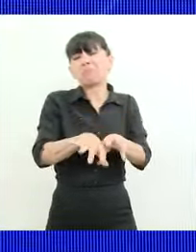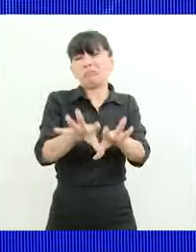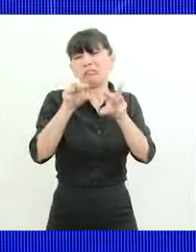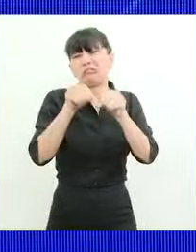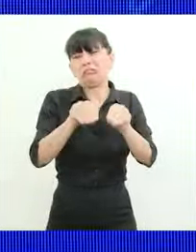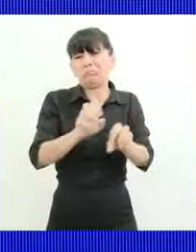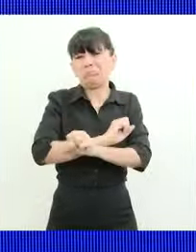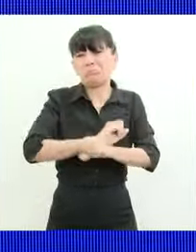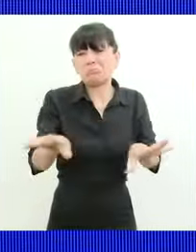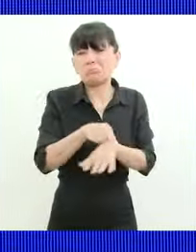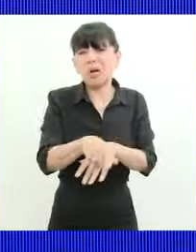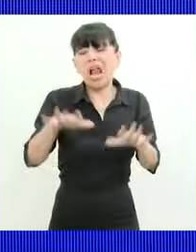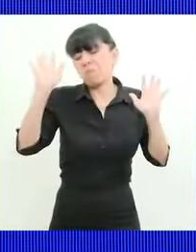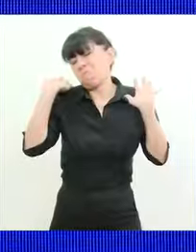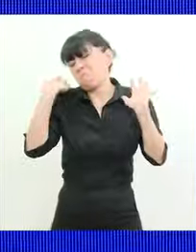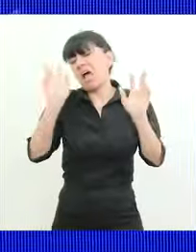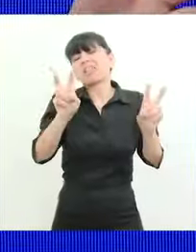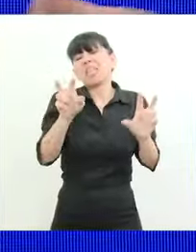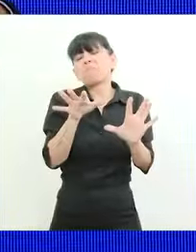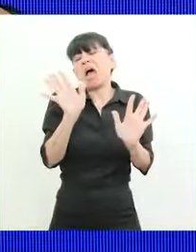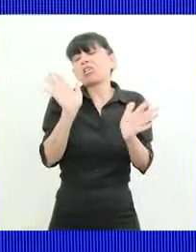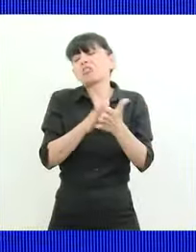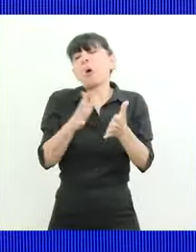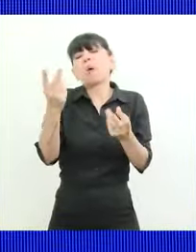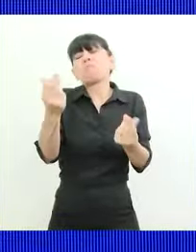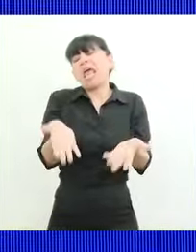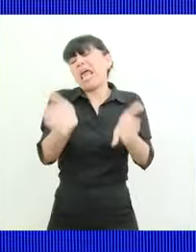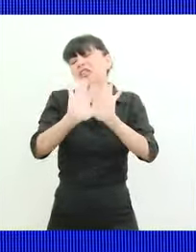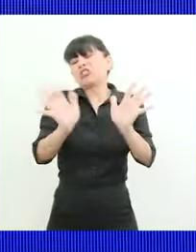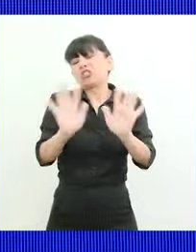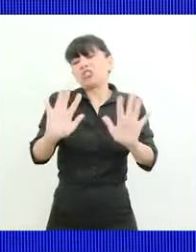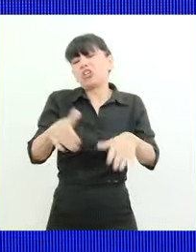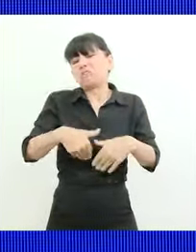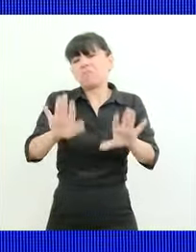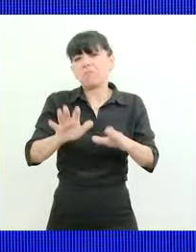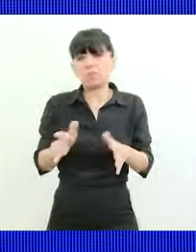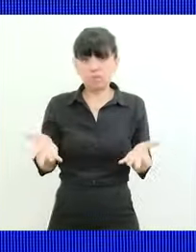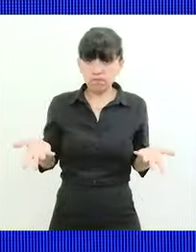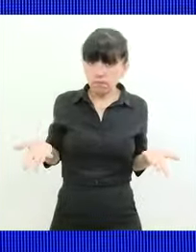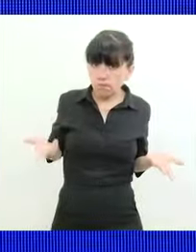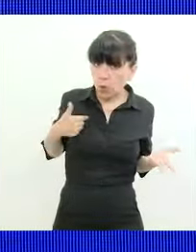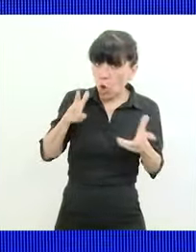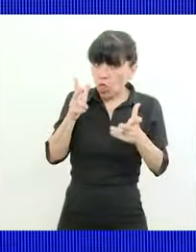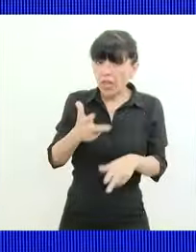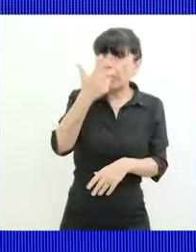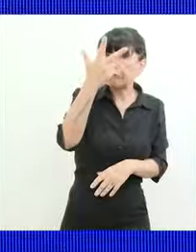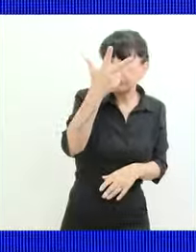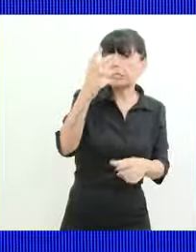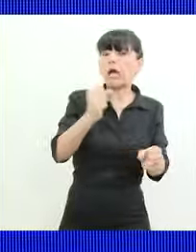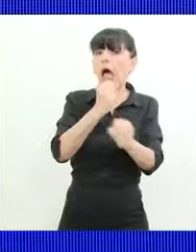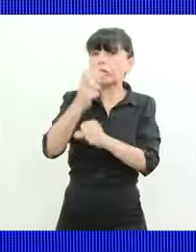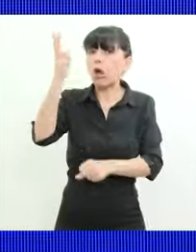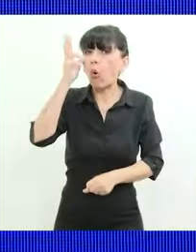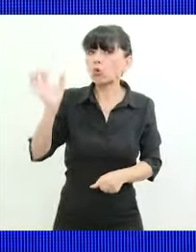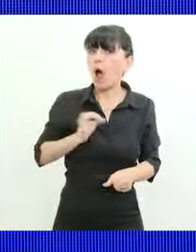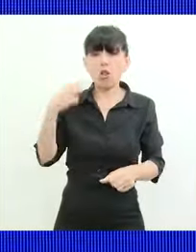bueno es un tema de precio yo planteé de 3 a 8 años de prisión para que además